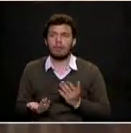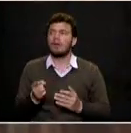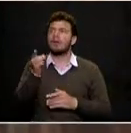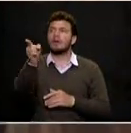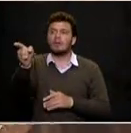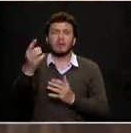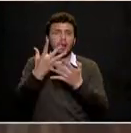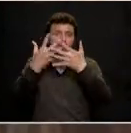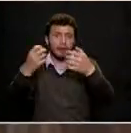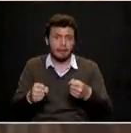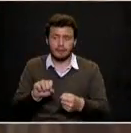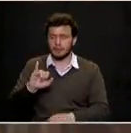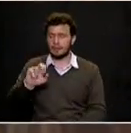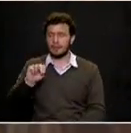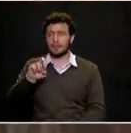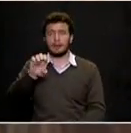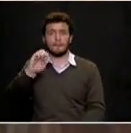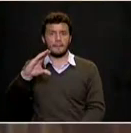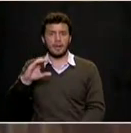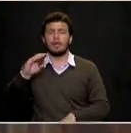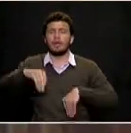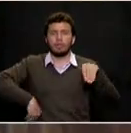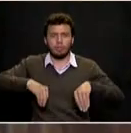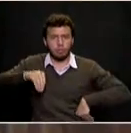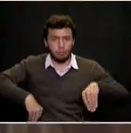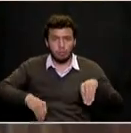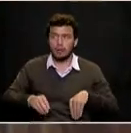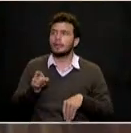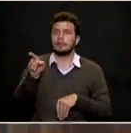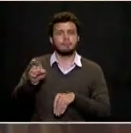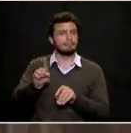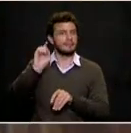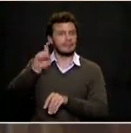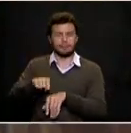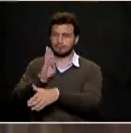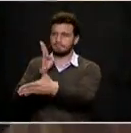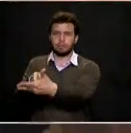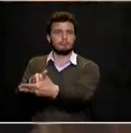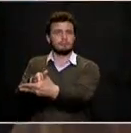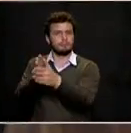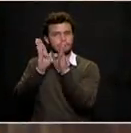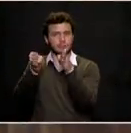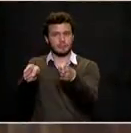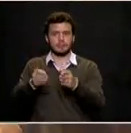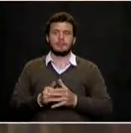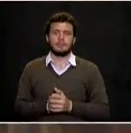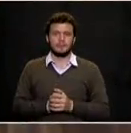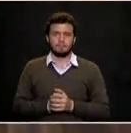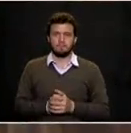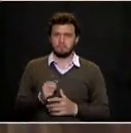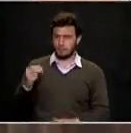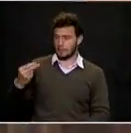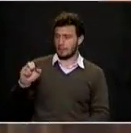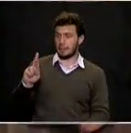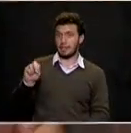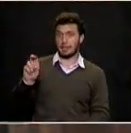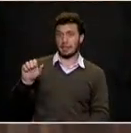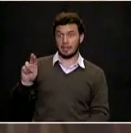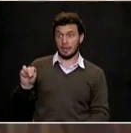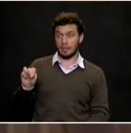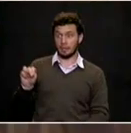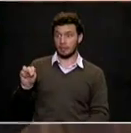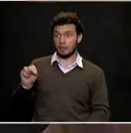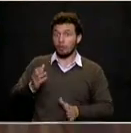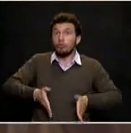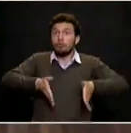INPE, una corrupción nefasta que tenemos que atacar. Vamos a crear, compañero Errán, no Torres. ¿Cómo vamos a meter a nuestros presos